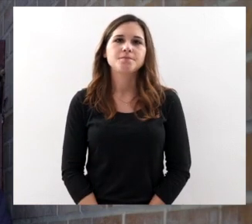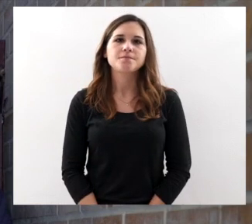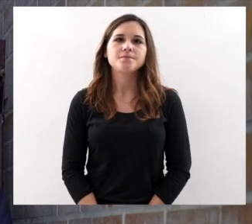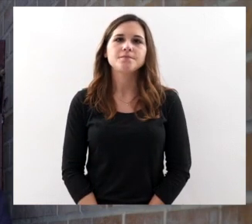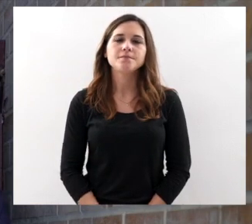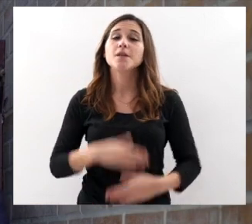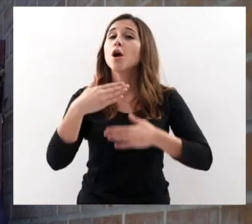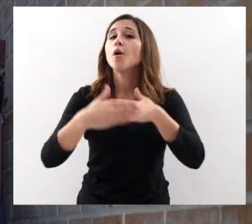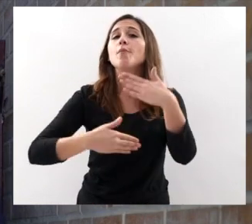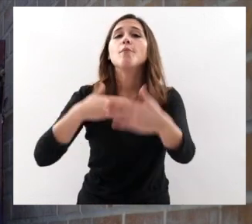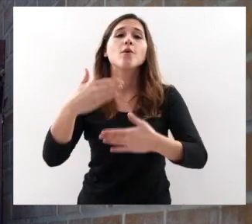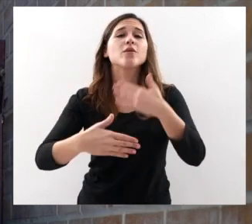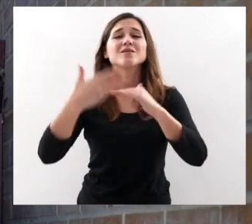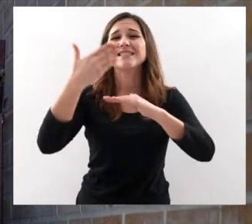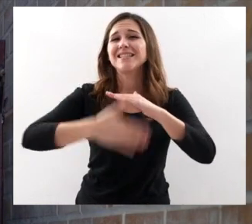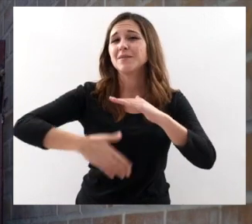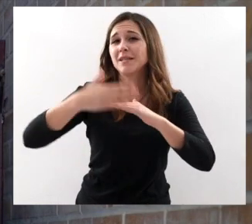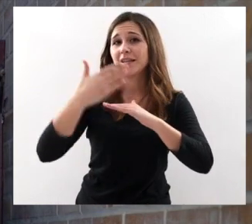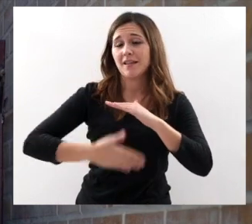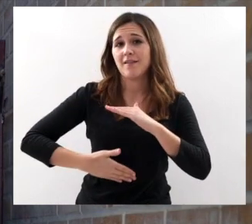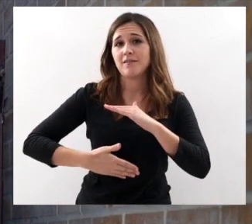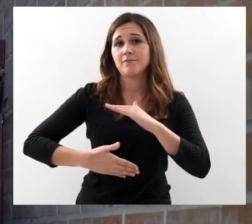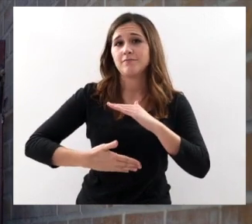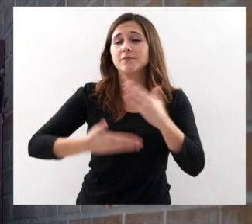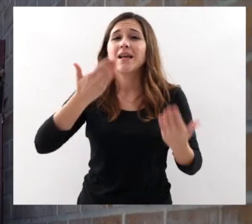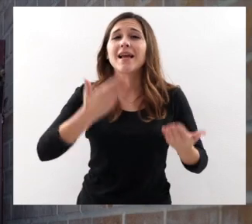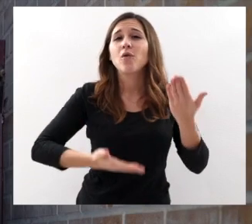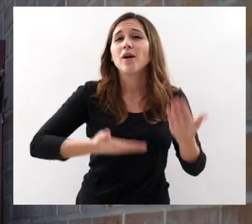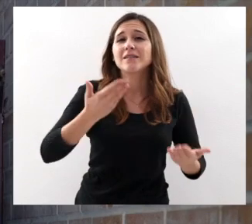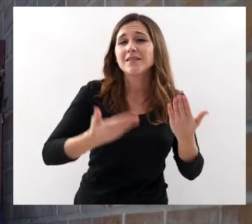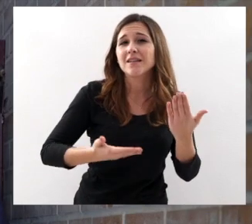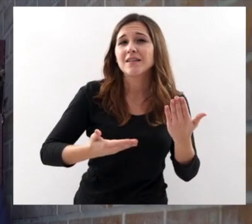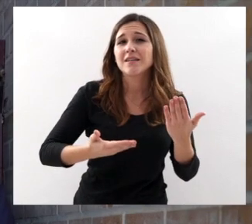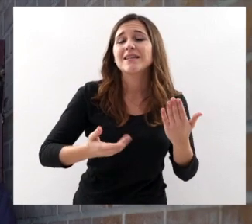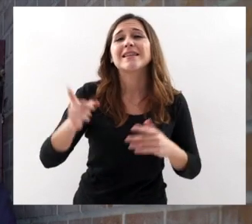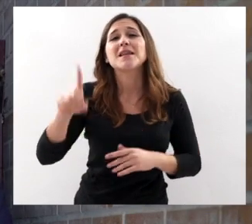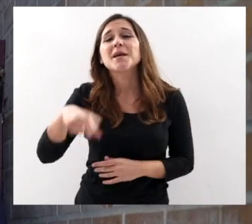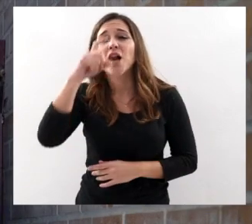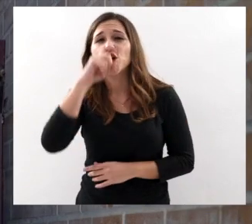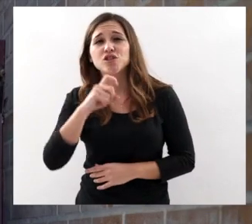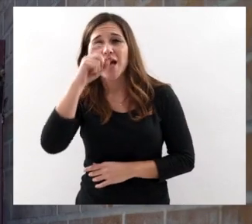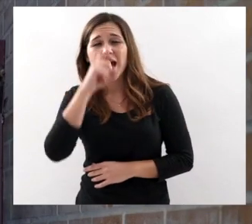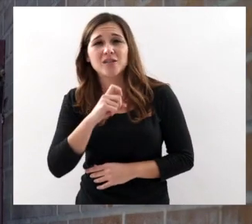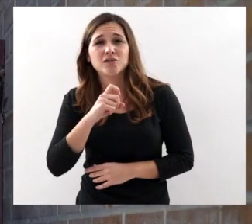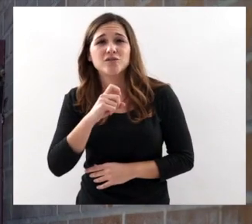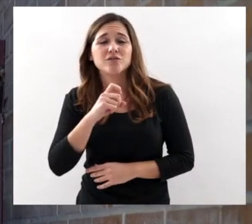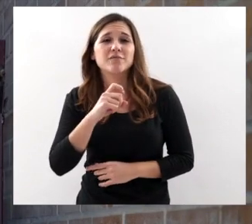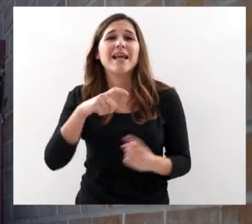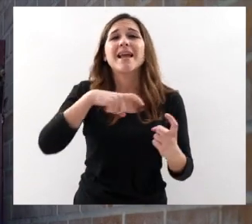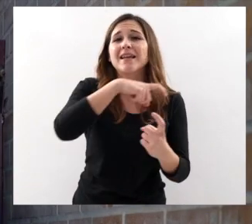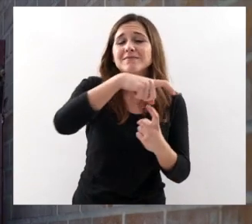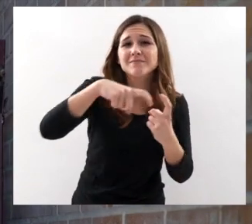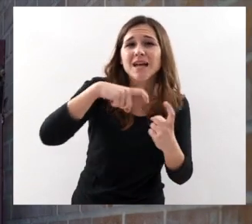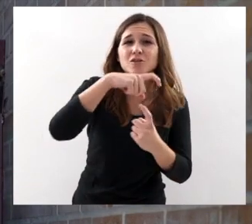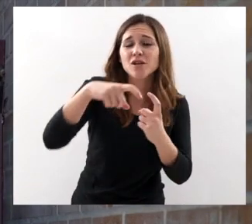La producción es muy limitada, como digo Limitada tanto cuantitativamente Como en los años en los cuales merece la pena hacer este vino Hay que